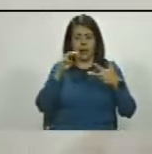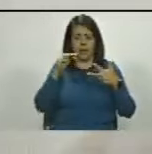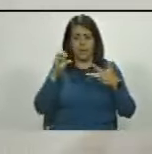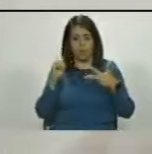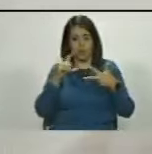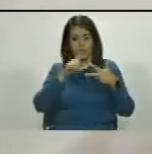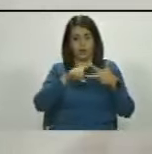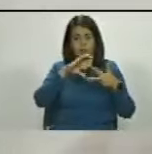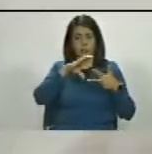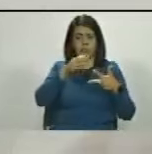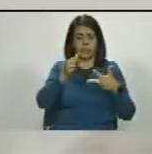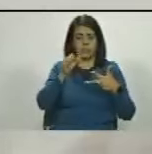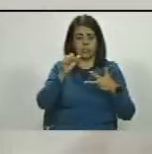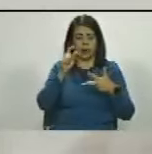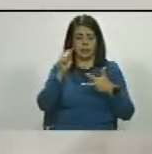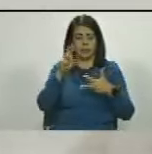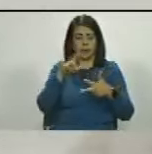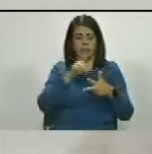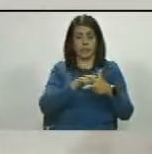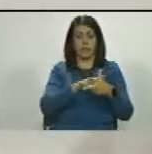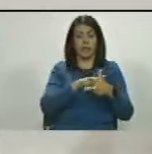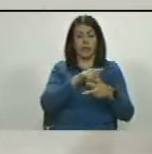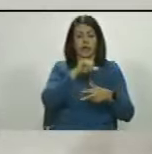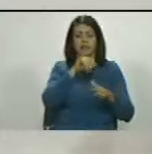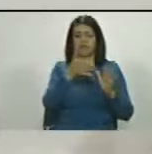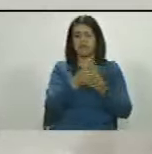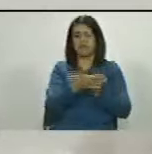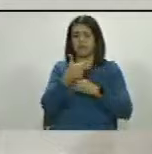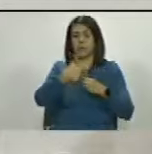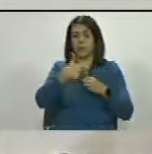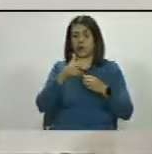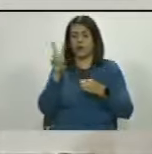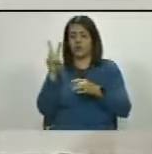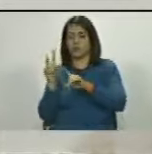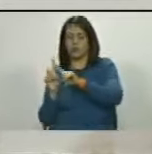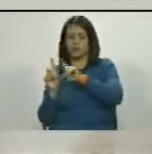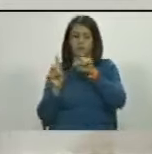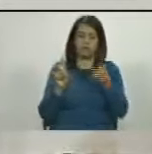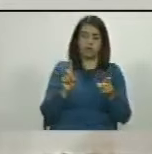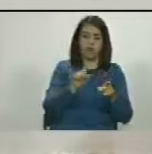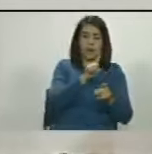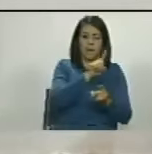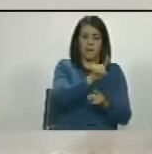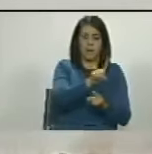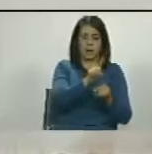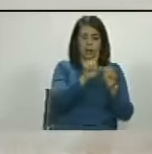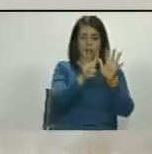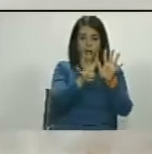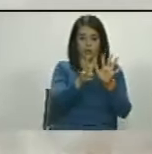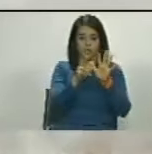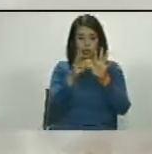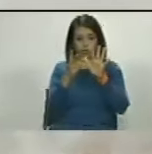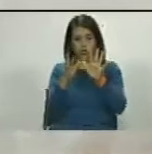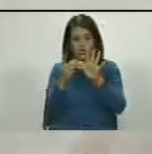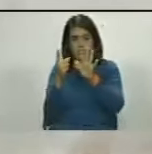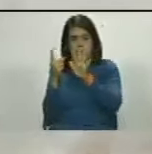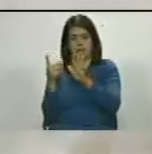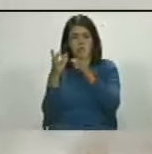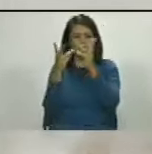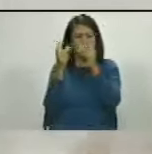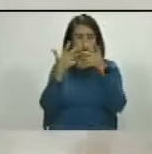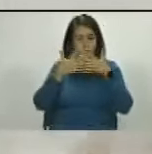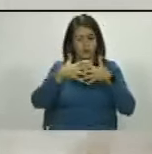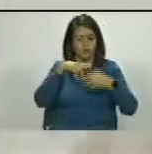ubicadas en Luisana, Texas e Illinois. Es parte de PDVSA desde 1986, tiene una capacidad nominal de